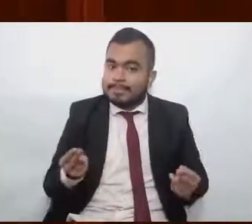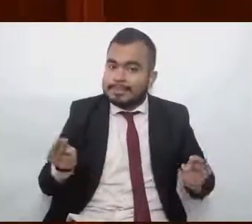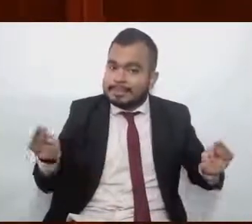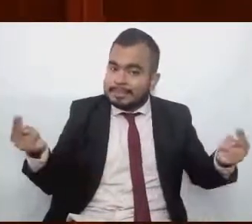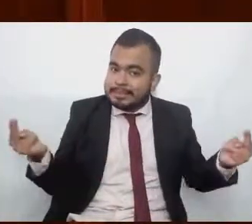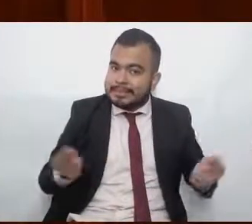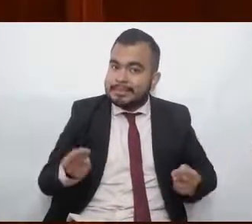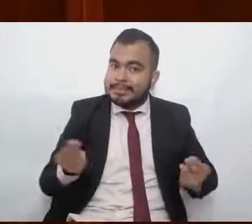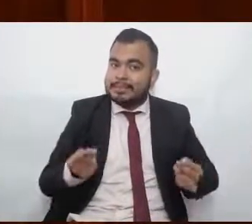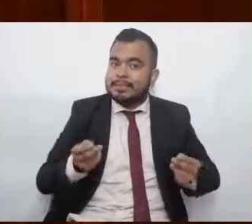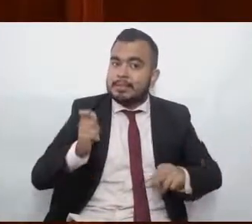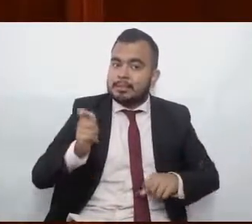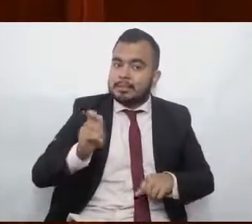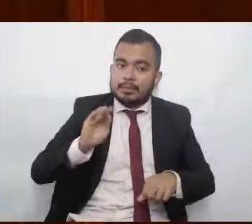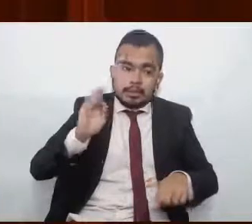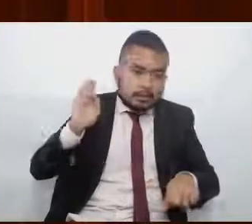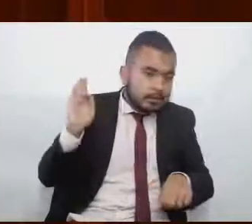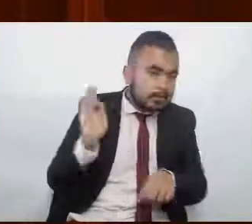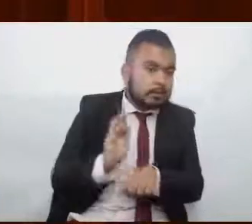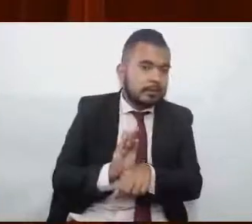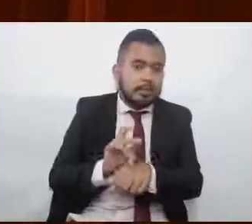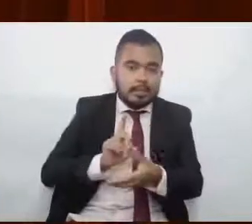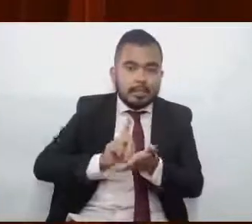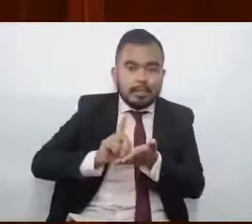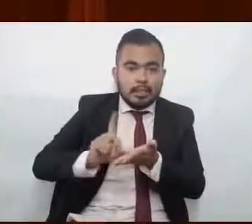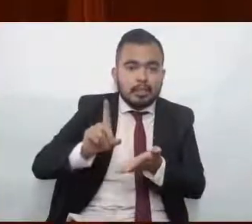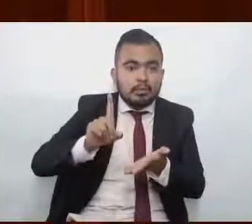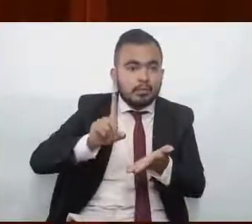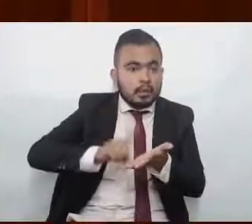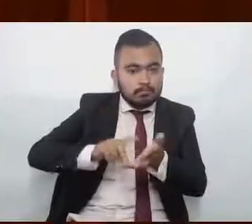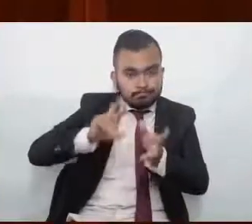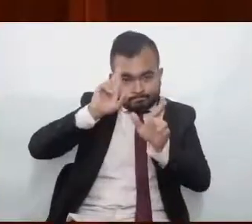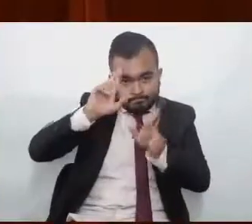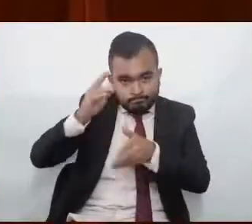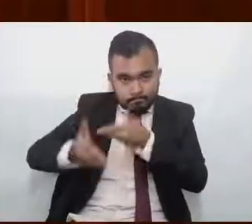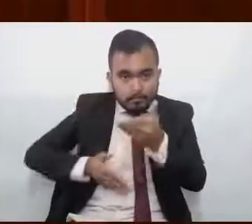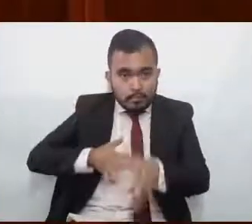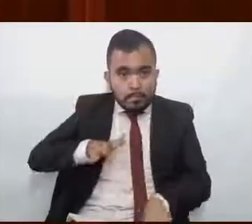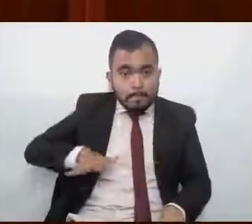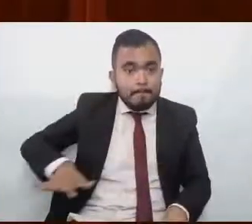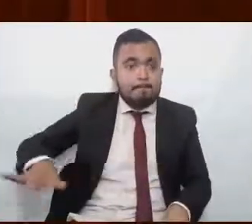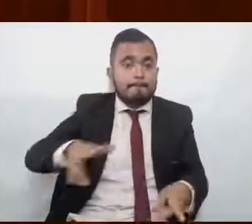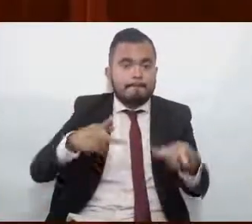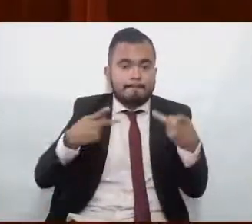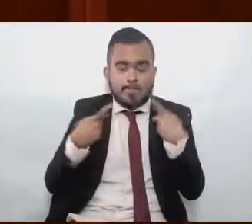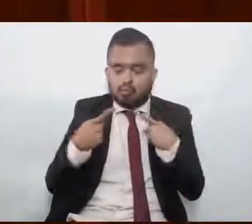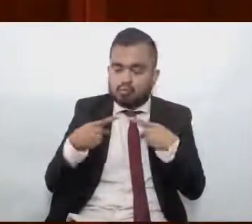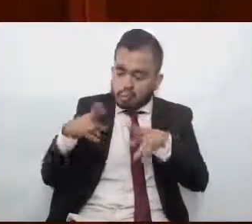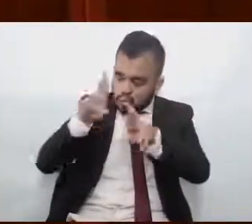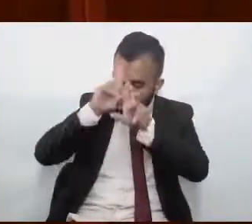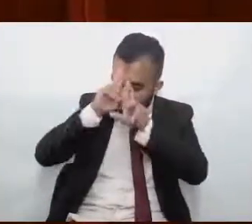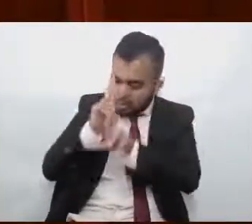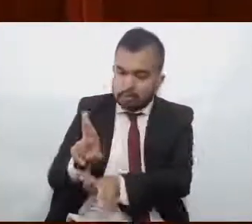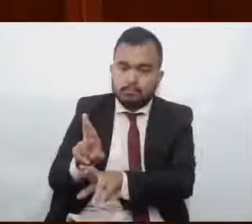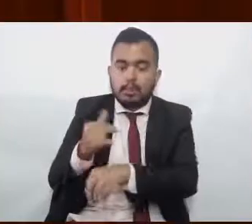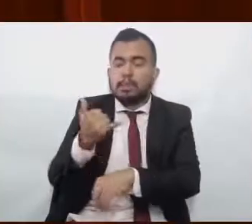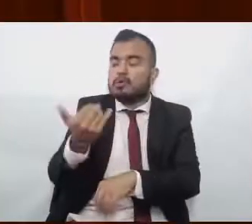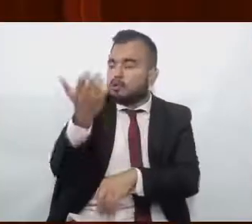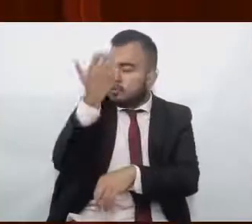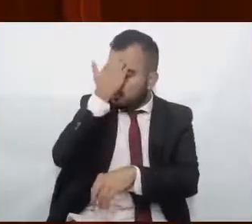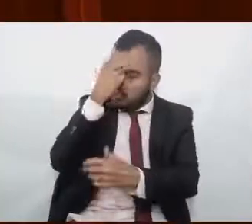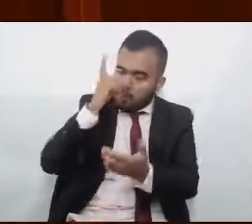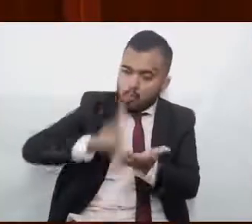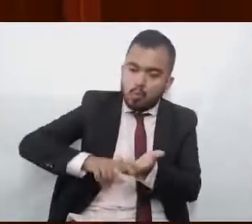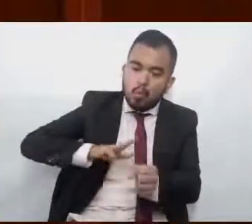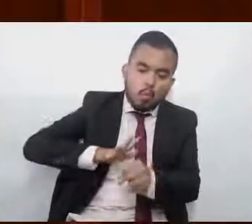ejercicio de derecho respetando el ejercicio de los demás y conociendo los caminos y las rutas que están